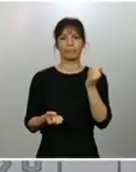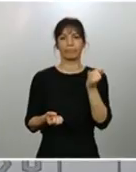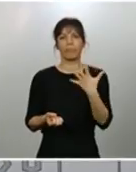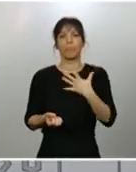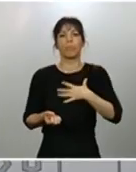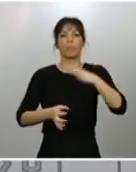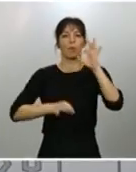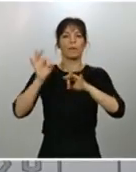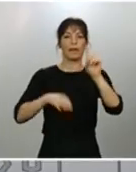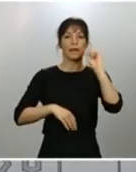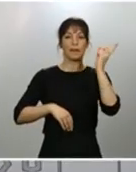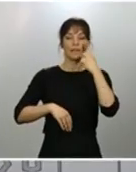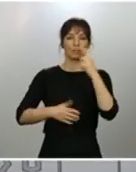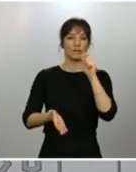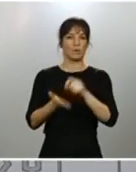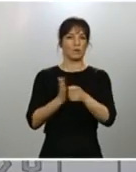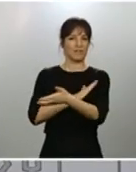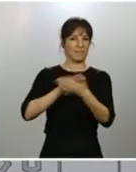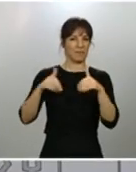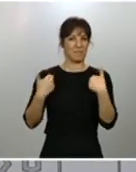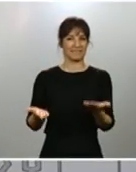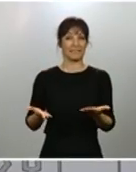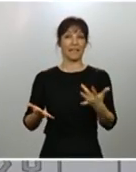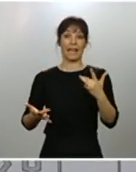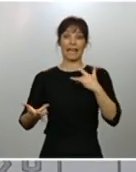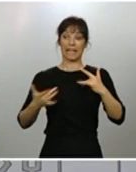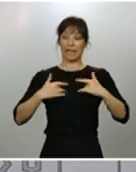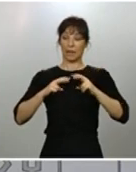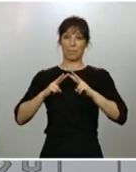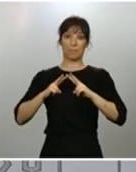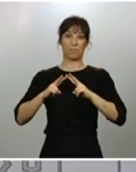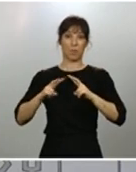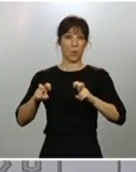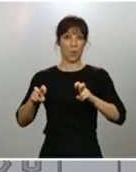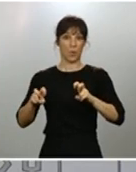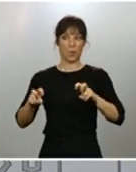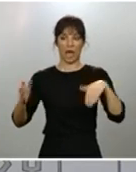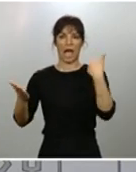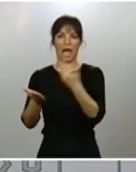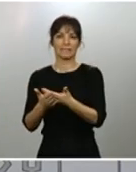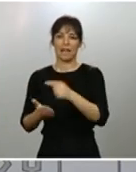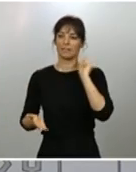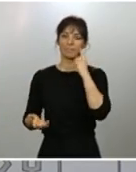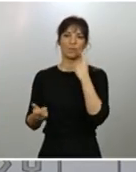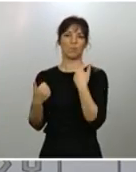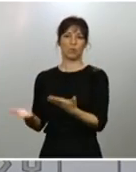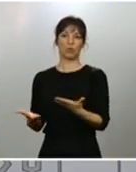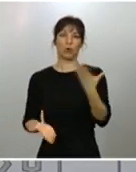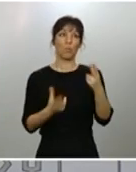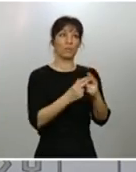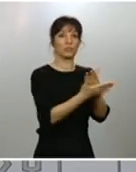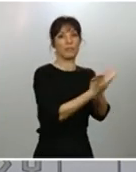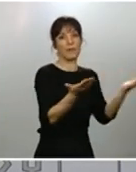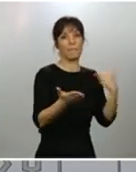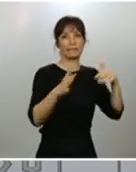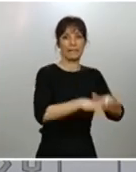más rápida desde el inicio de síntomas en la población de profesionales sanitarios que en la población general, entre otras cosas porque tienen un